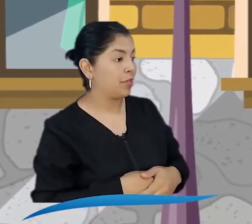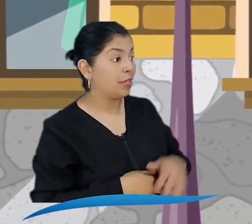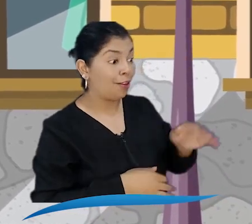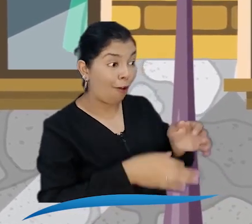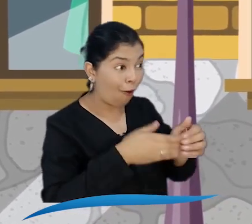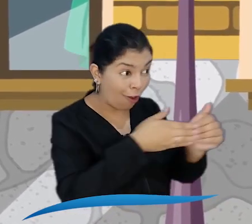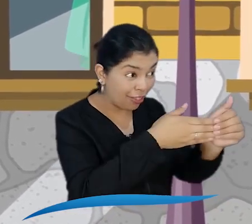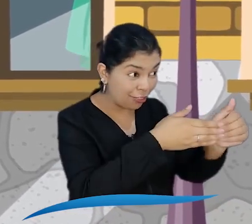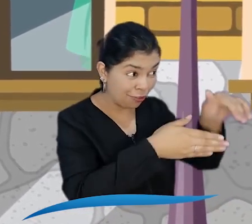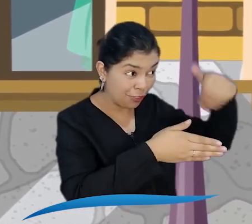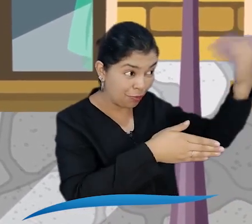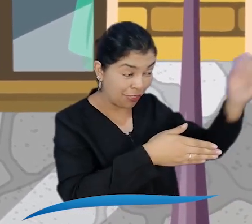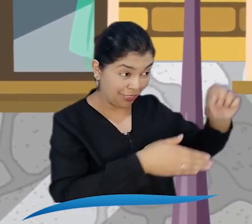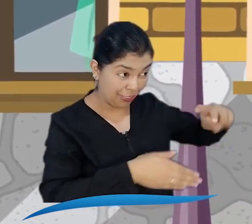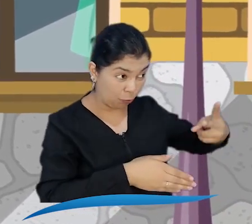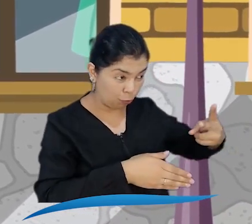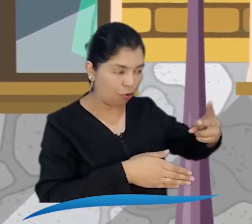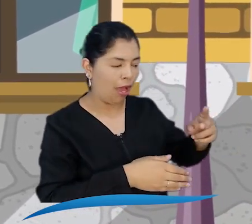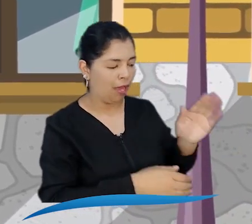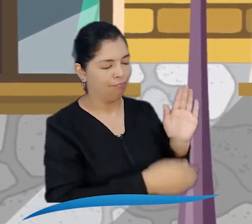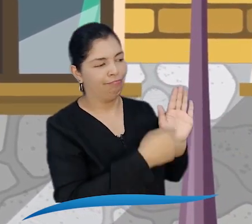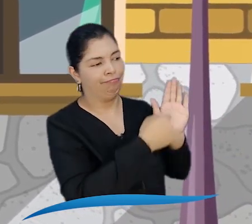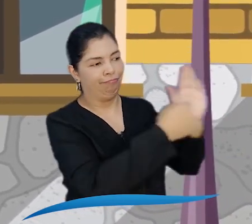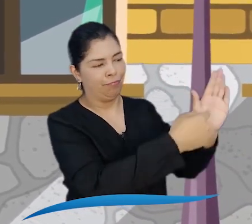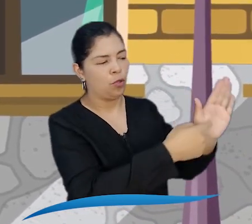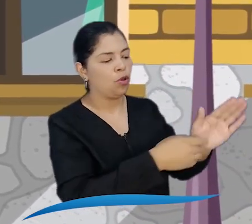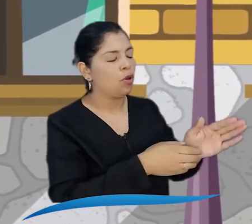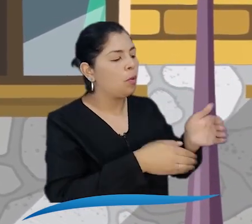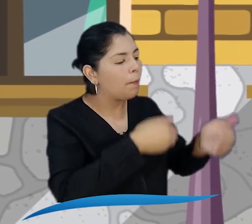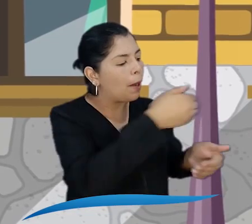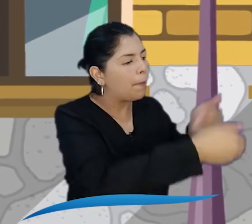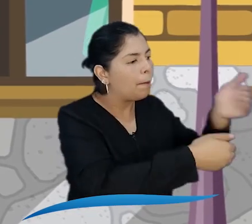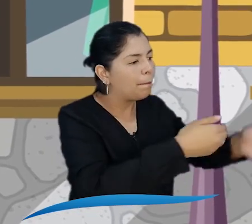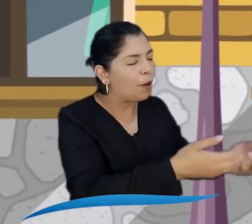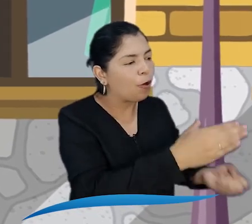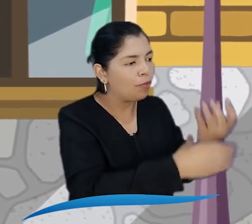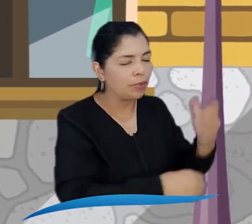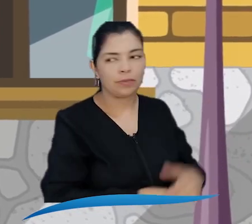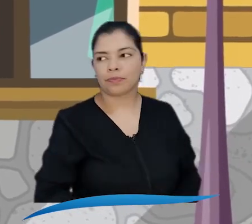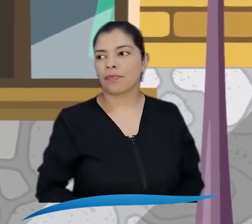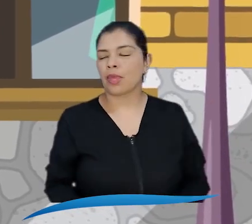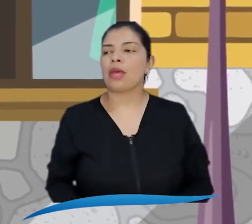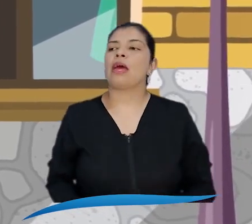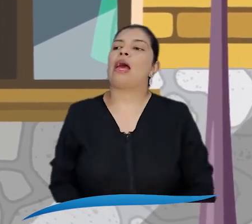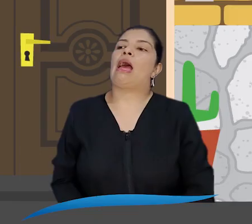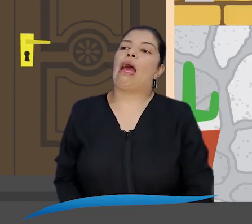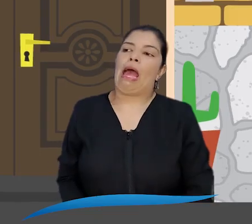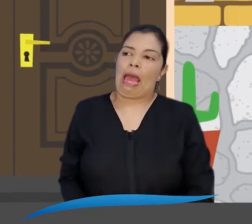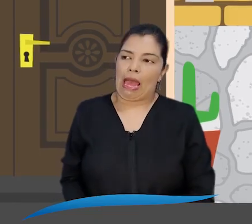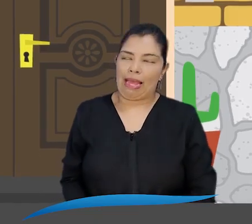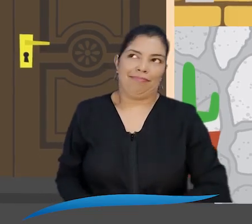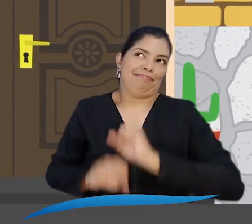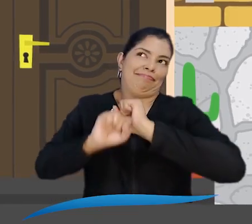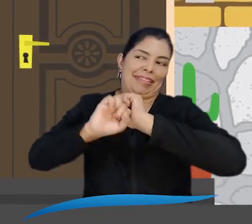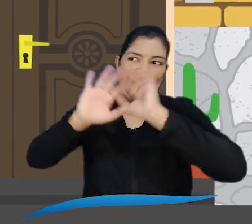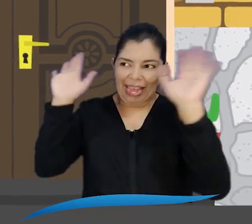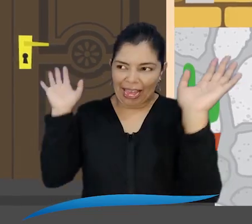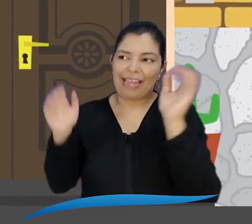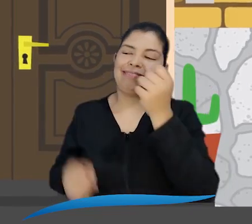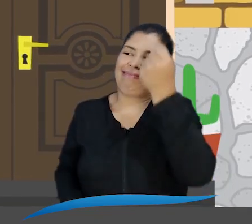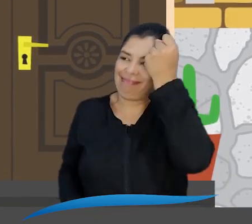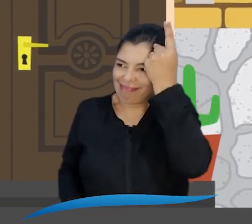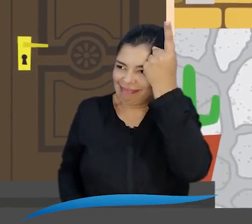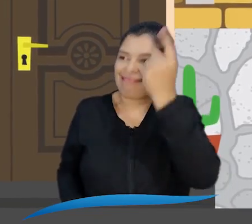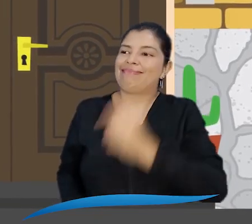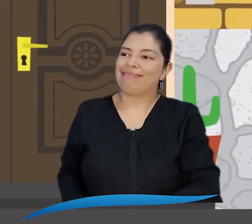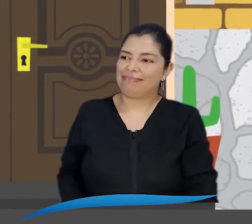discapacidad. Para eso, usaremos otra herramienta que llamamos ruta de conformación. Ah, bueno. Así